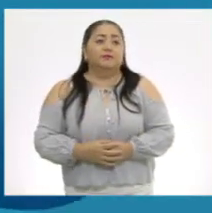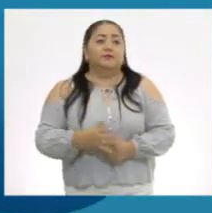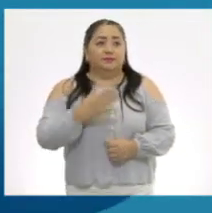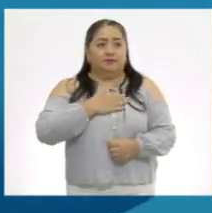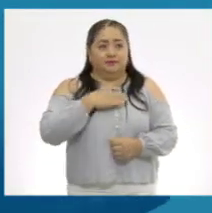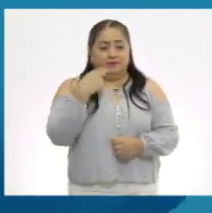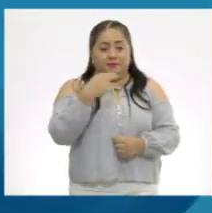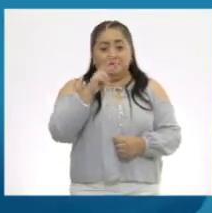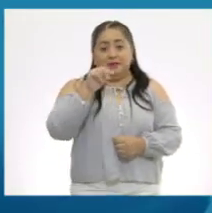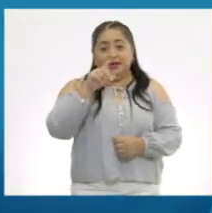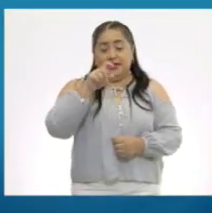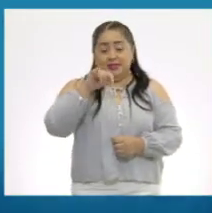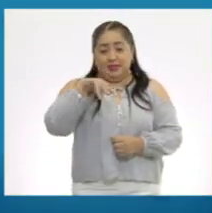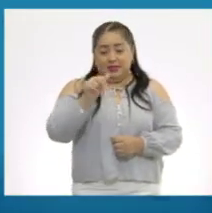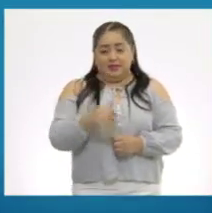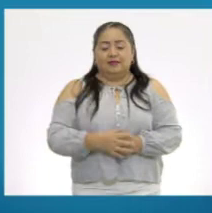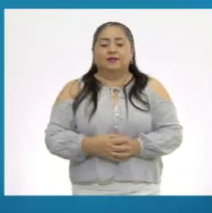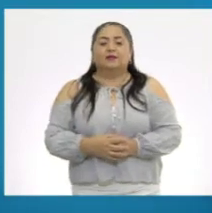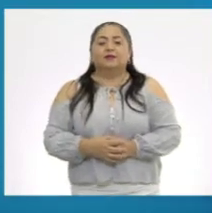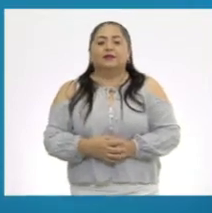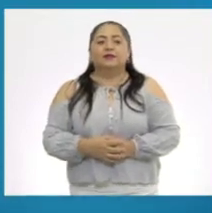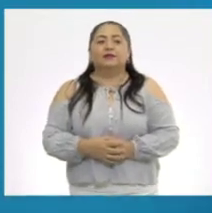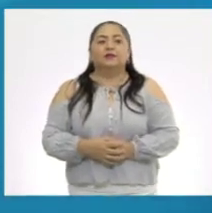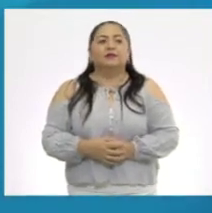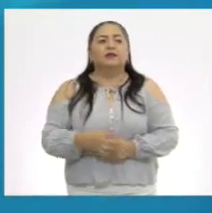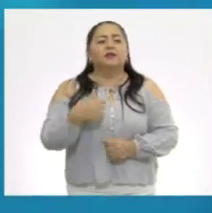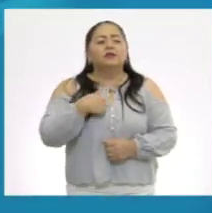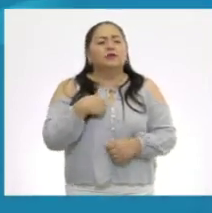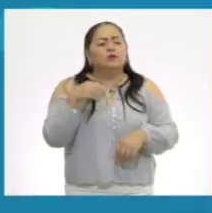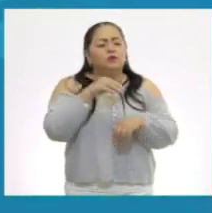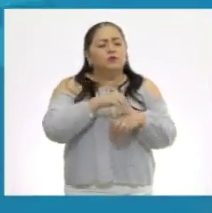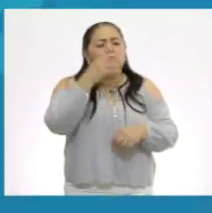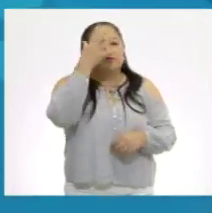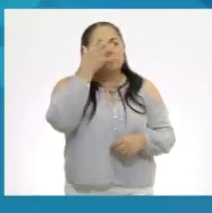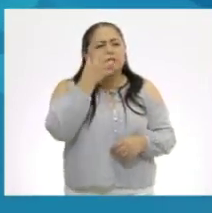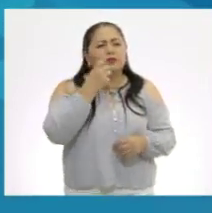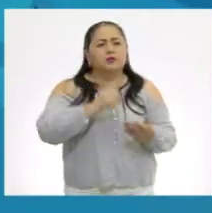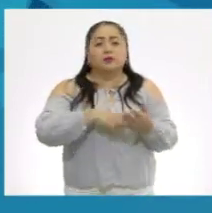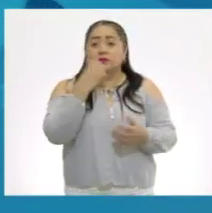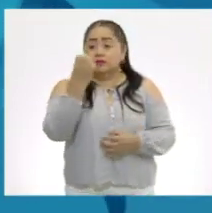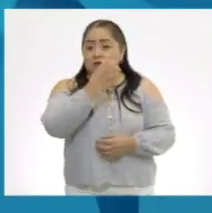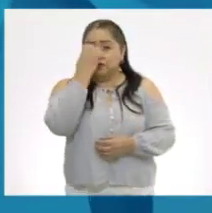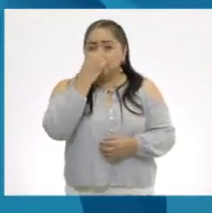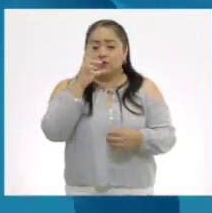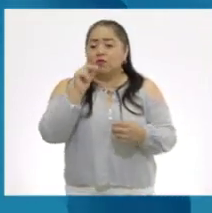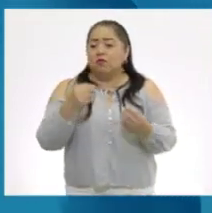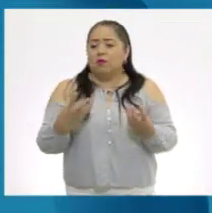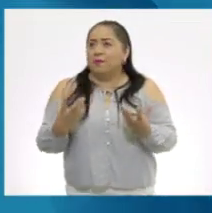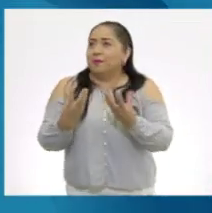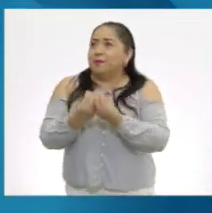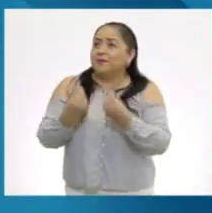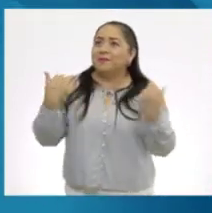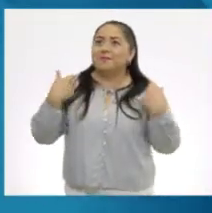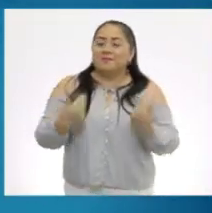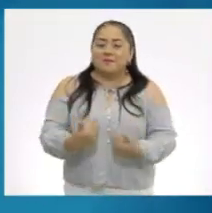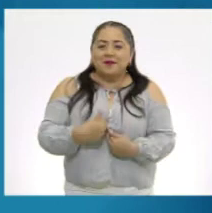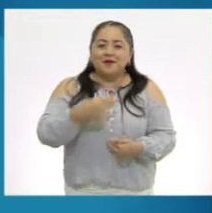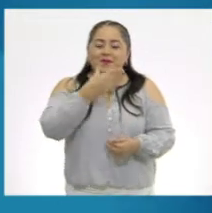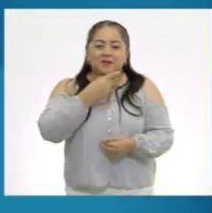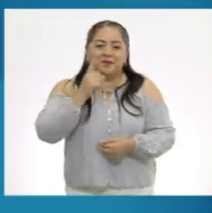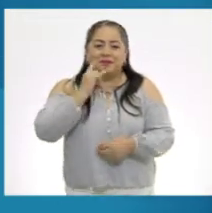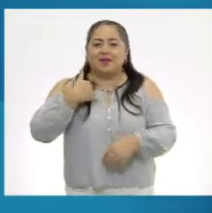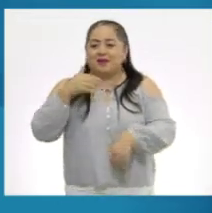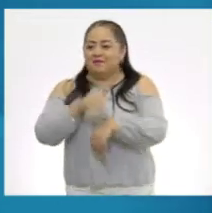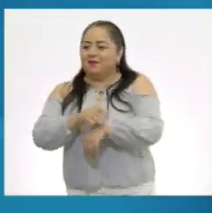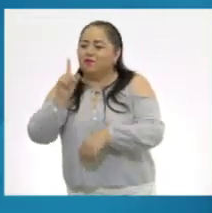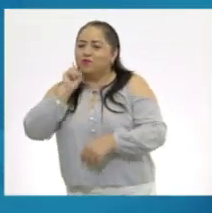nombre es Valentina Itayetzi Bruna Capistrón. Y me pone triste no estar en la escuela, no convivir con mis maestros, no ver a mis